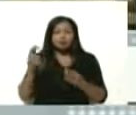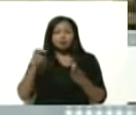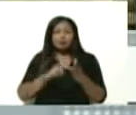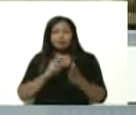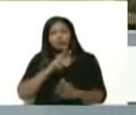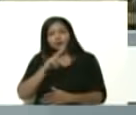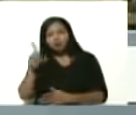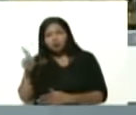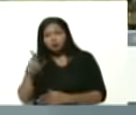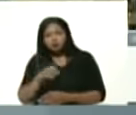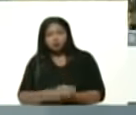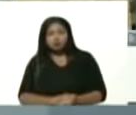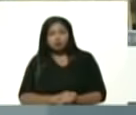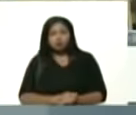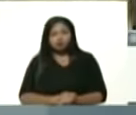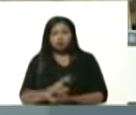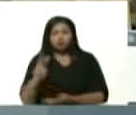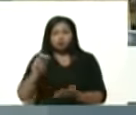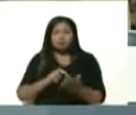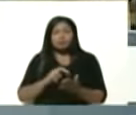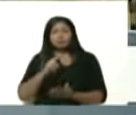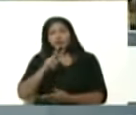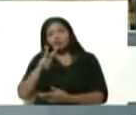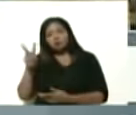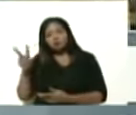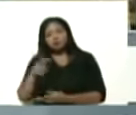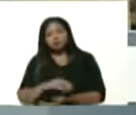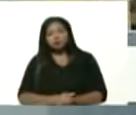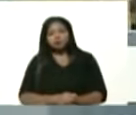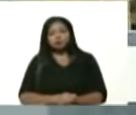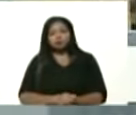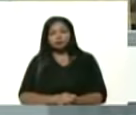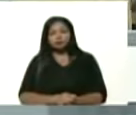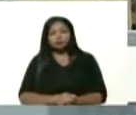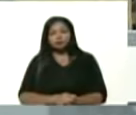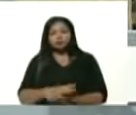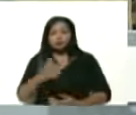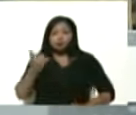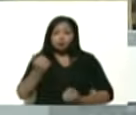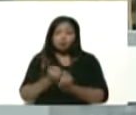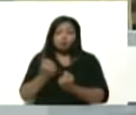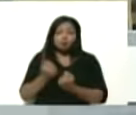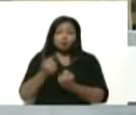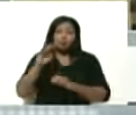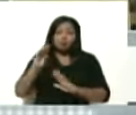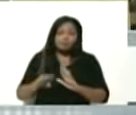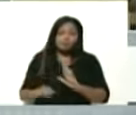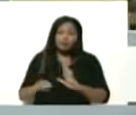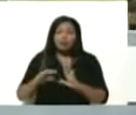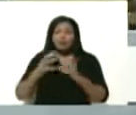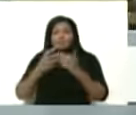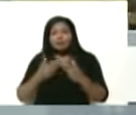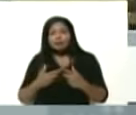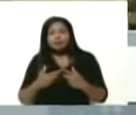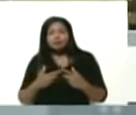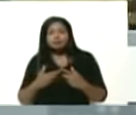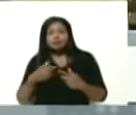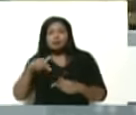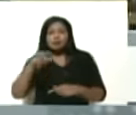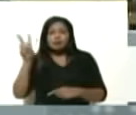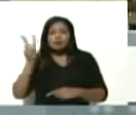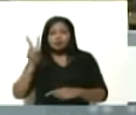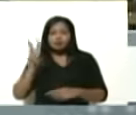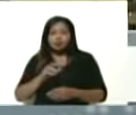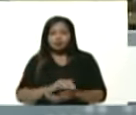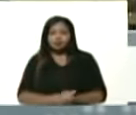-2022, apoyando a la pequeña y mediana industria de Venezuela.